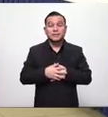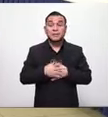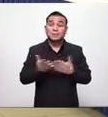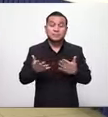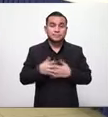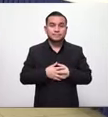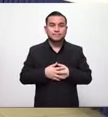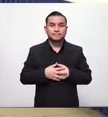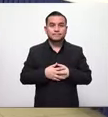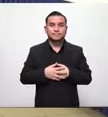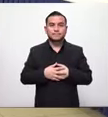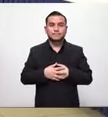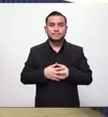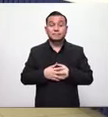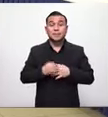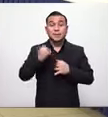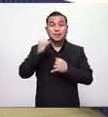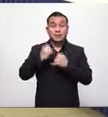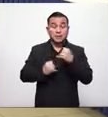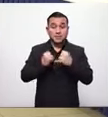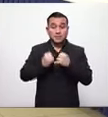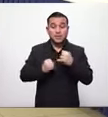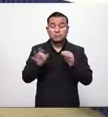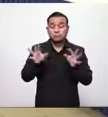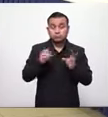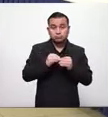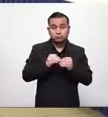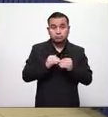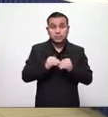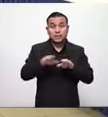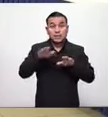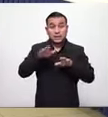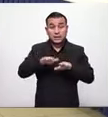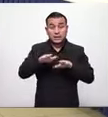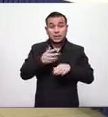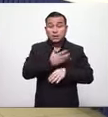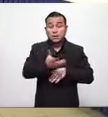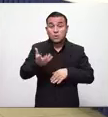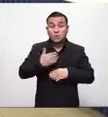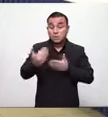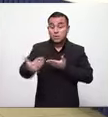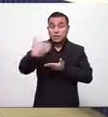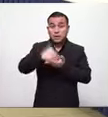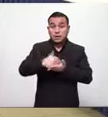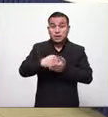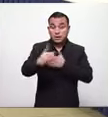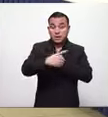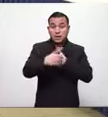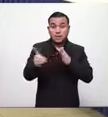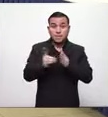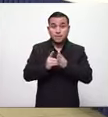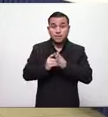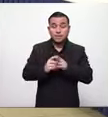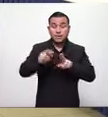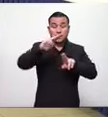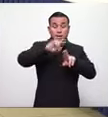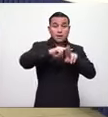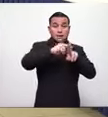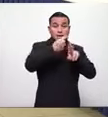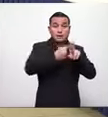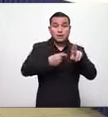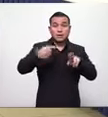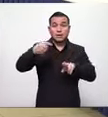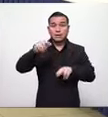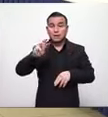vamos terminando la reunión agradeciendo a cada uno de ustedes a la fracción del partido Gana